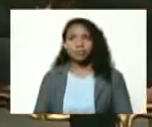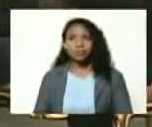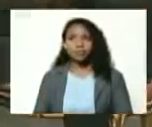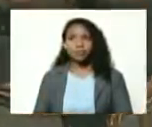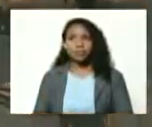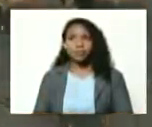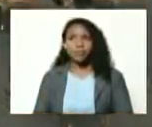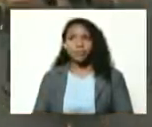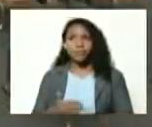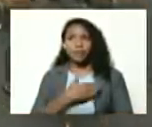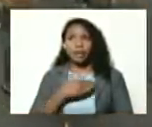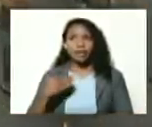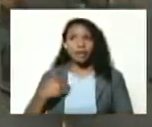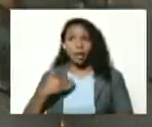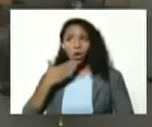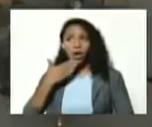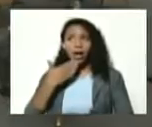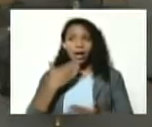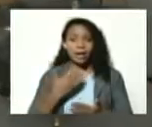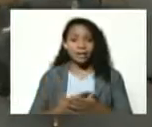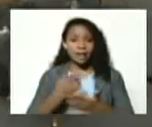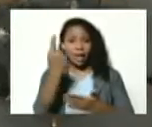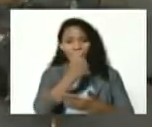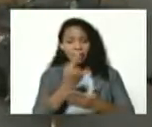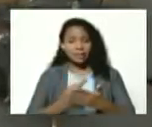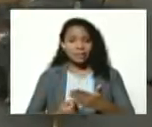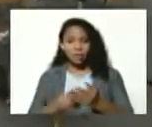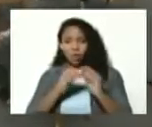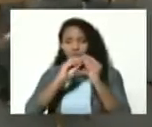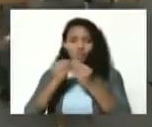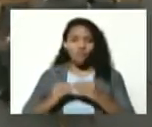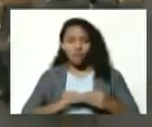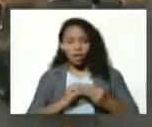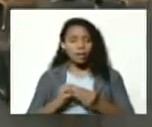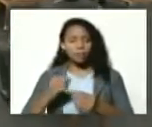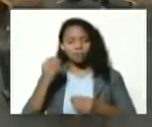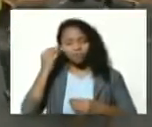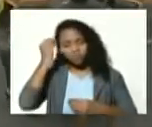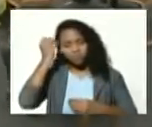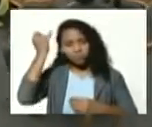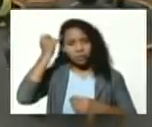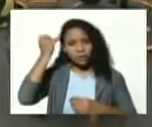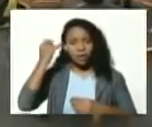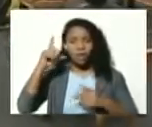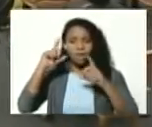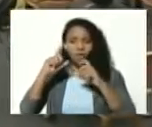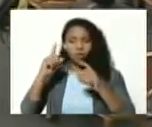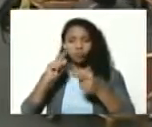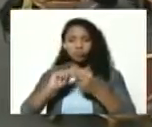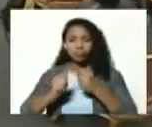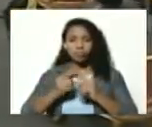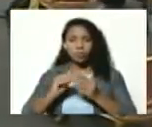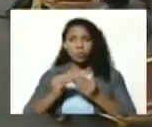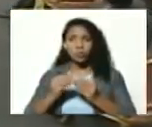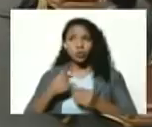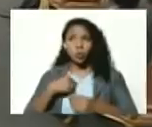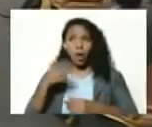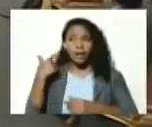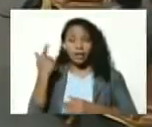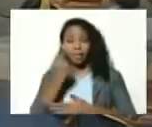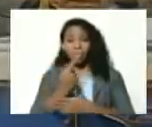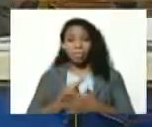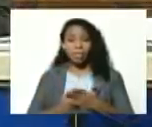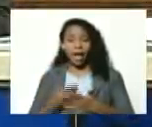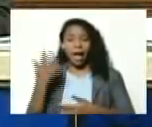quiero agradecerle en el diseño gráfico diagramación ilustraciones y fotografía y fotografía yo era tremendo diseñador